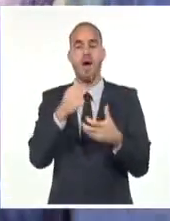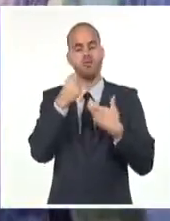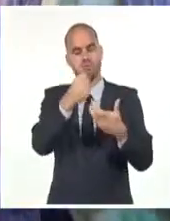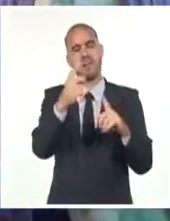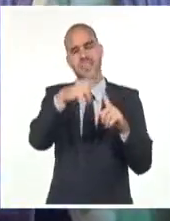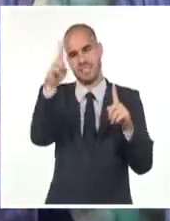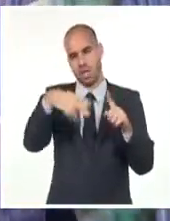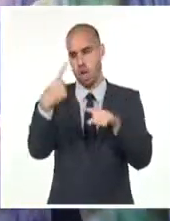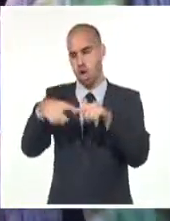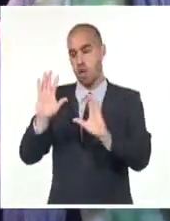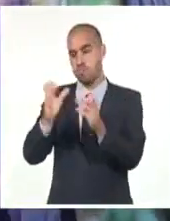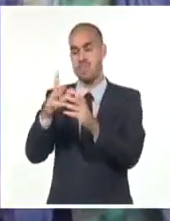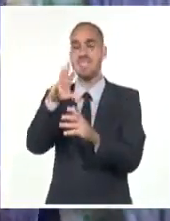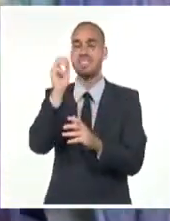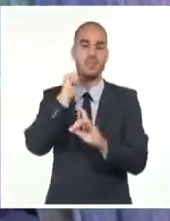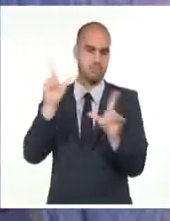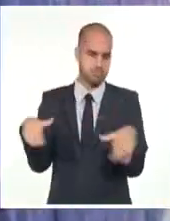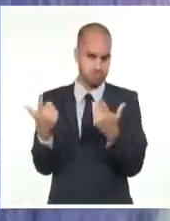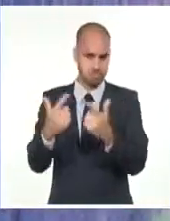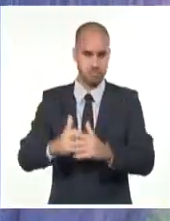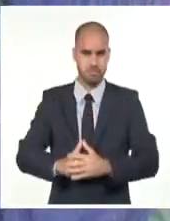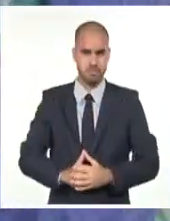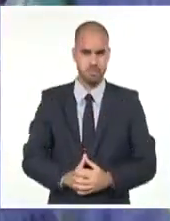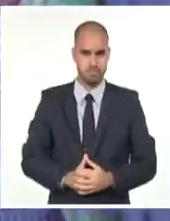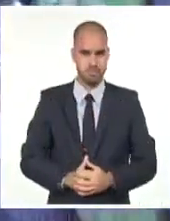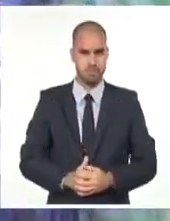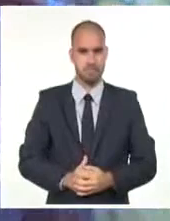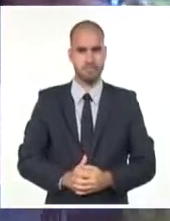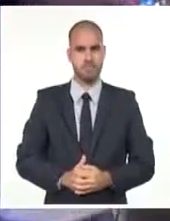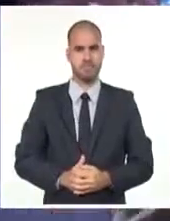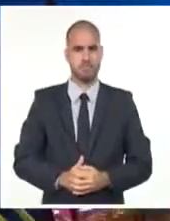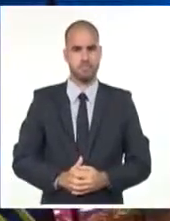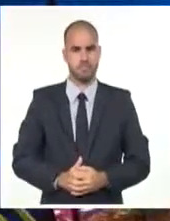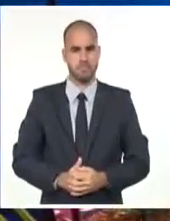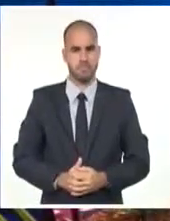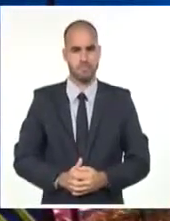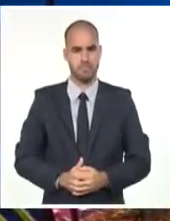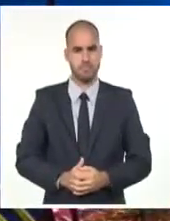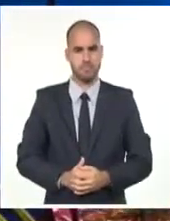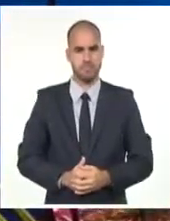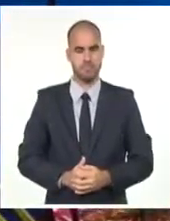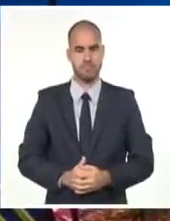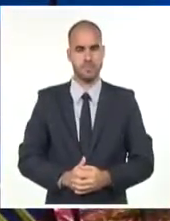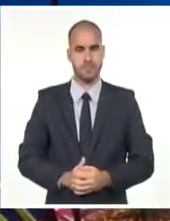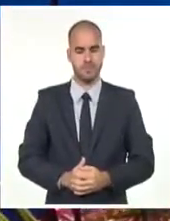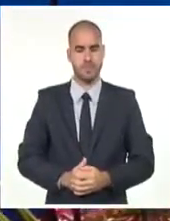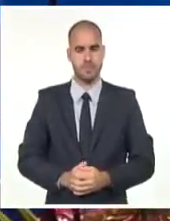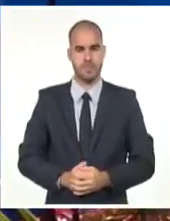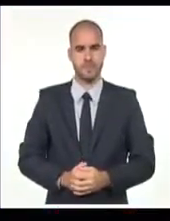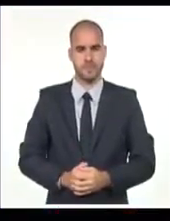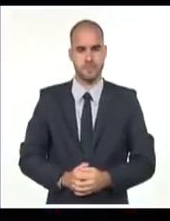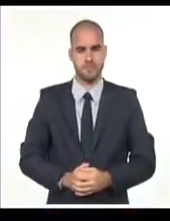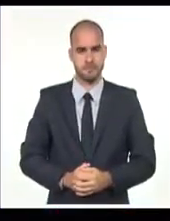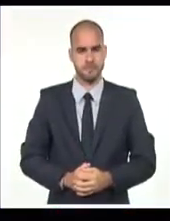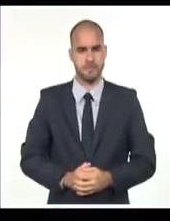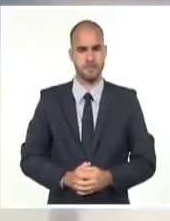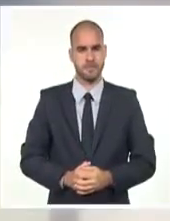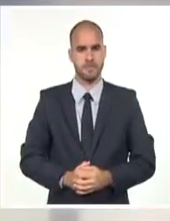Gestos por sus 30 años. Karina Sotomayor, Sistema Informativo de la Televisión Cubana.